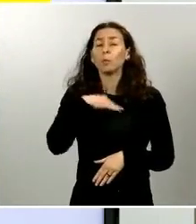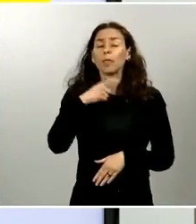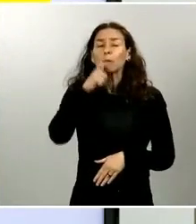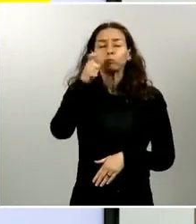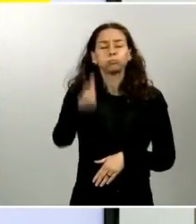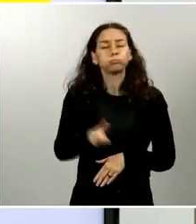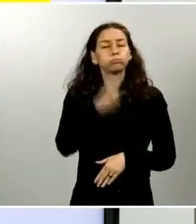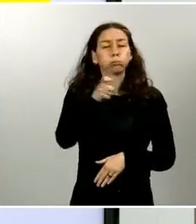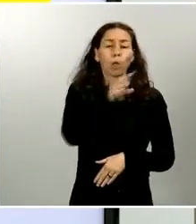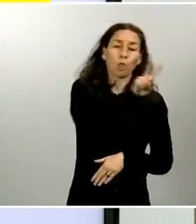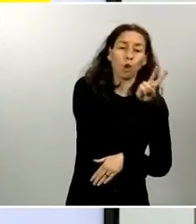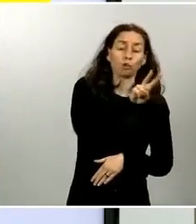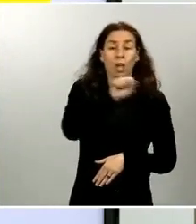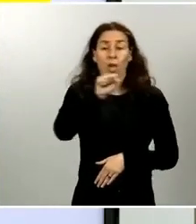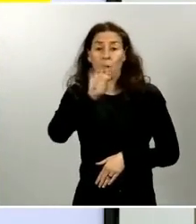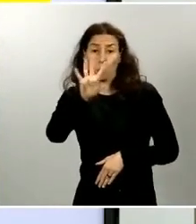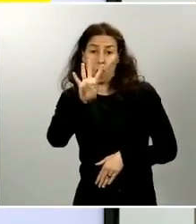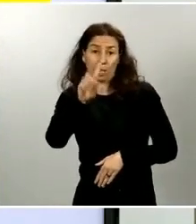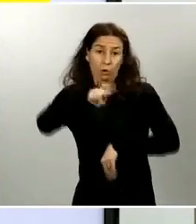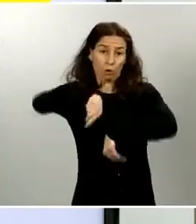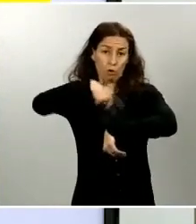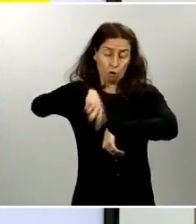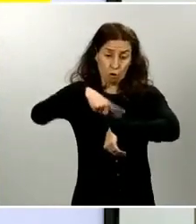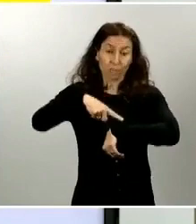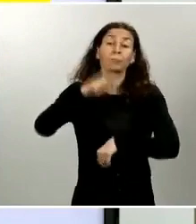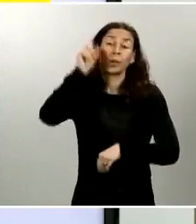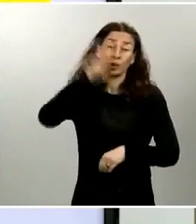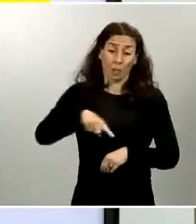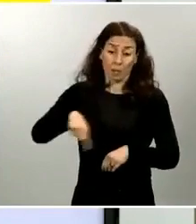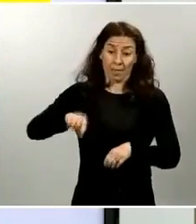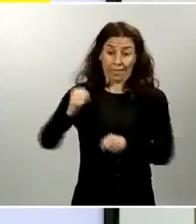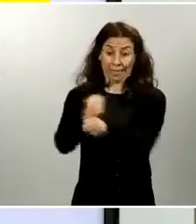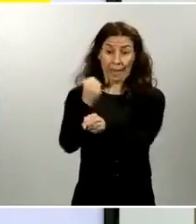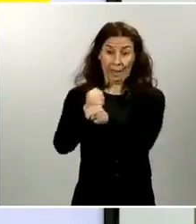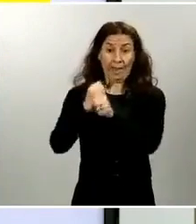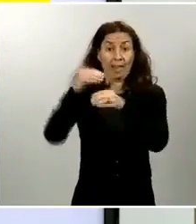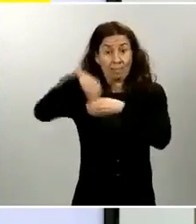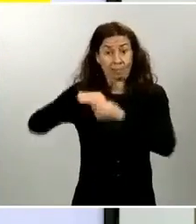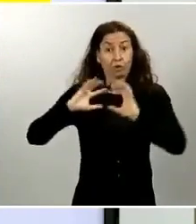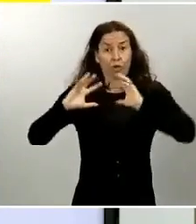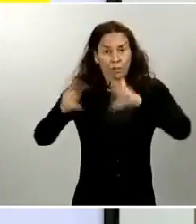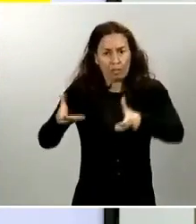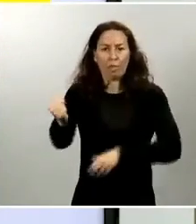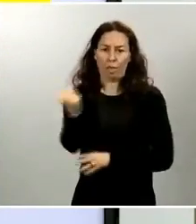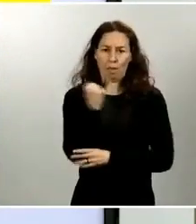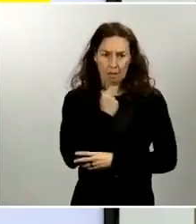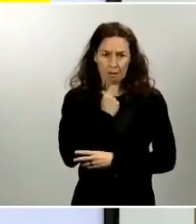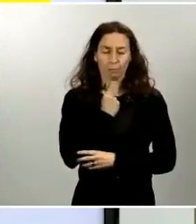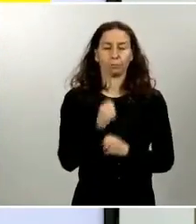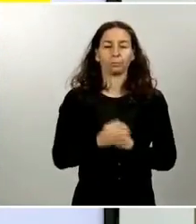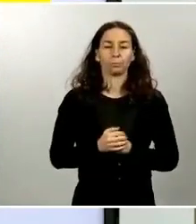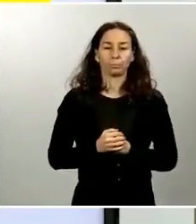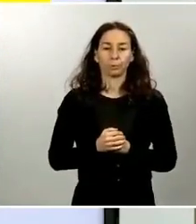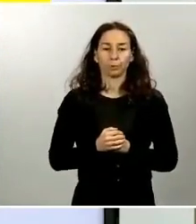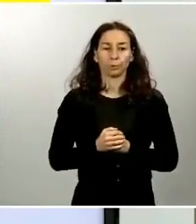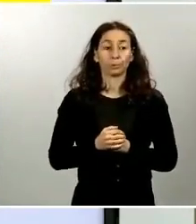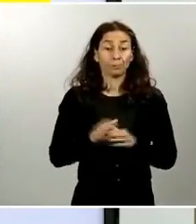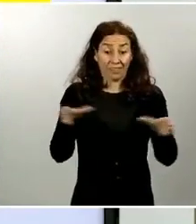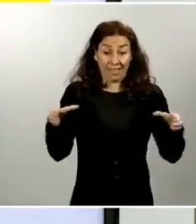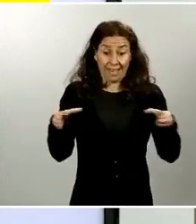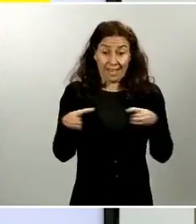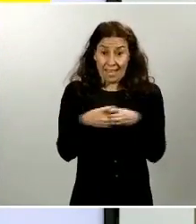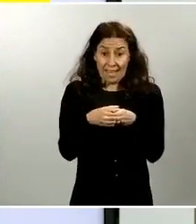requiere el apoyo incondicional del personal que trabaja en esa residencia. Y que todo el equipo que está